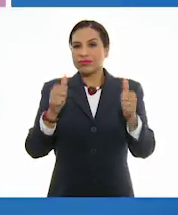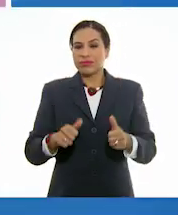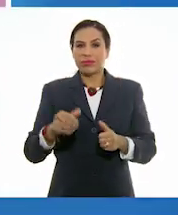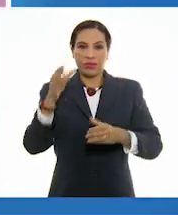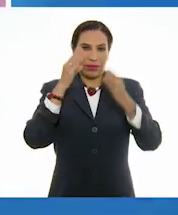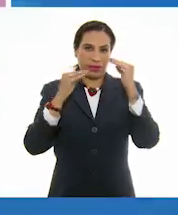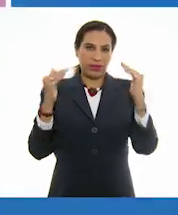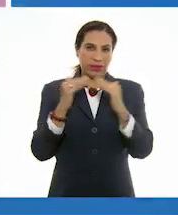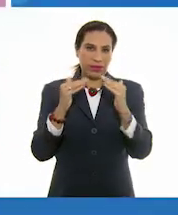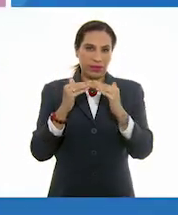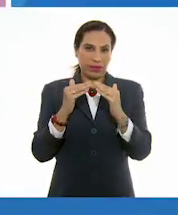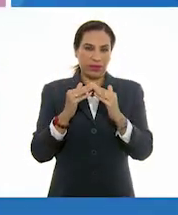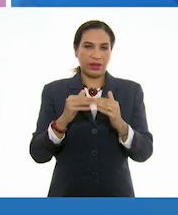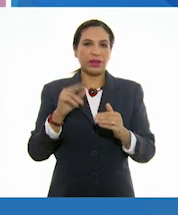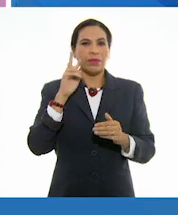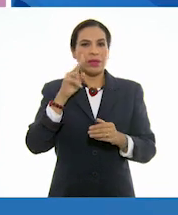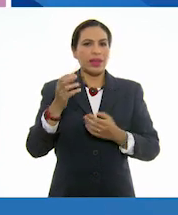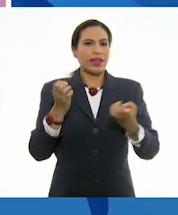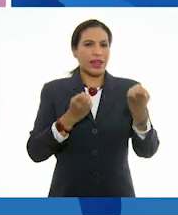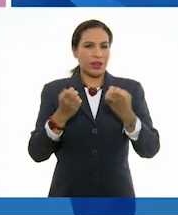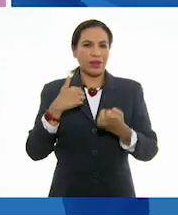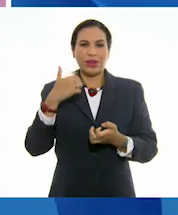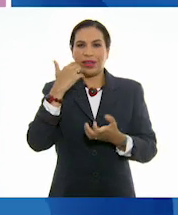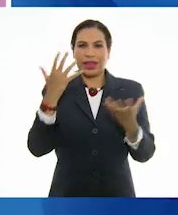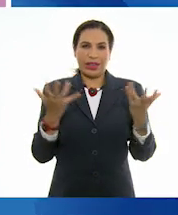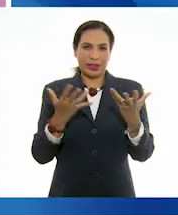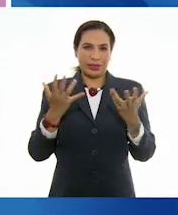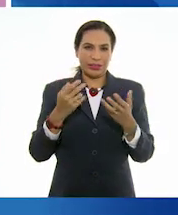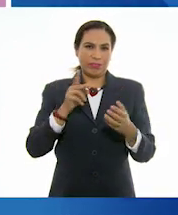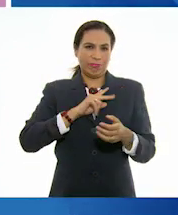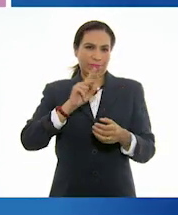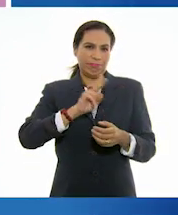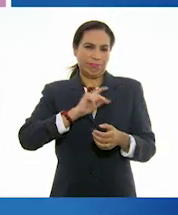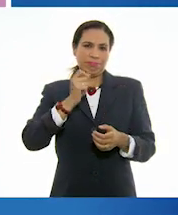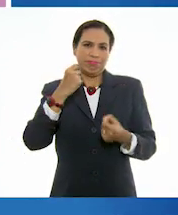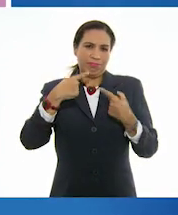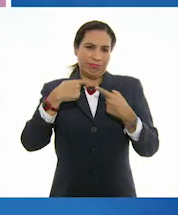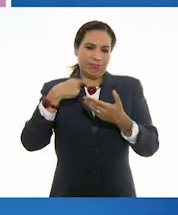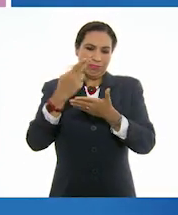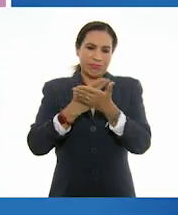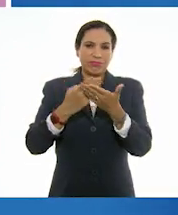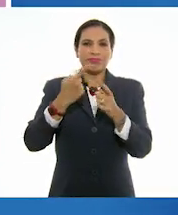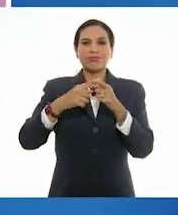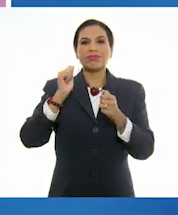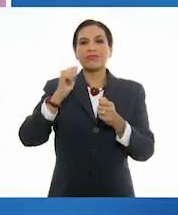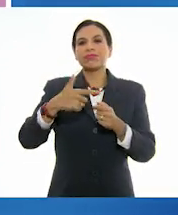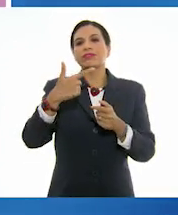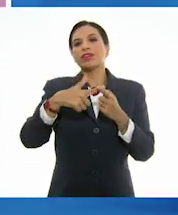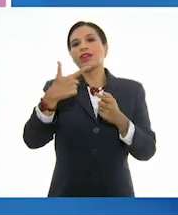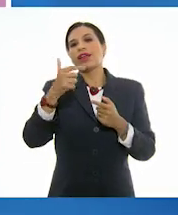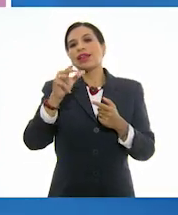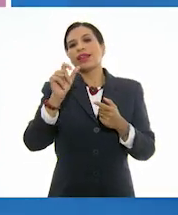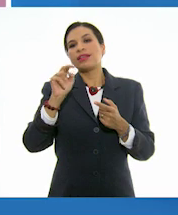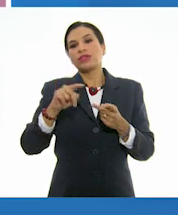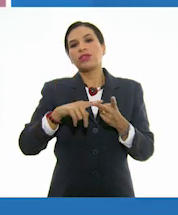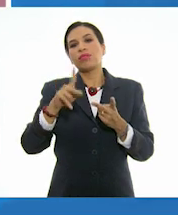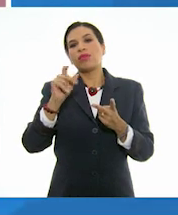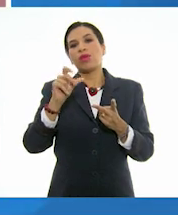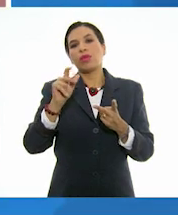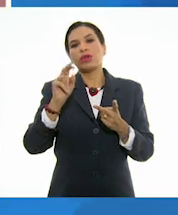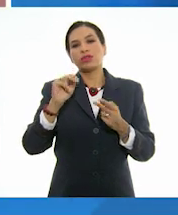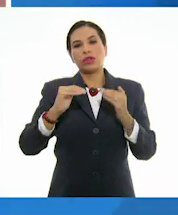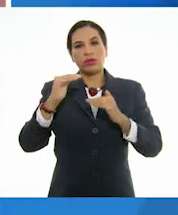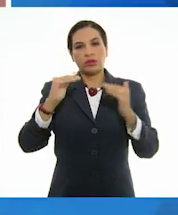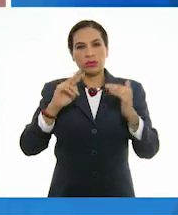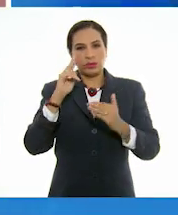En Aprende en Casa vi este ejercicio y quiso hacer mi propia versión con los principios de gradación y proporción. En mi